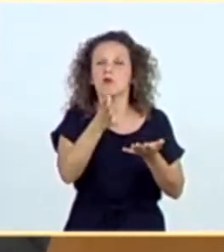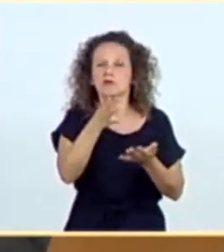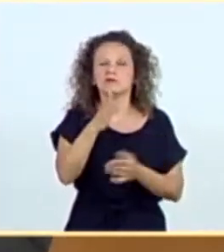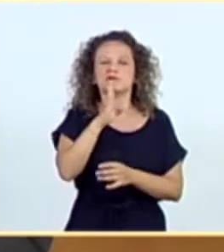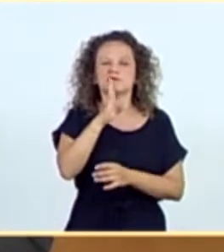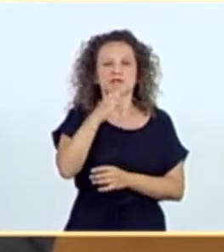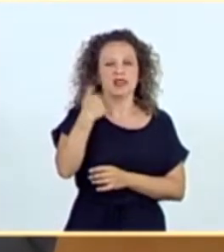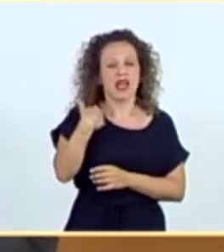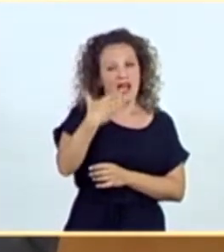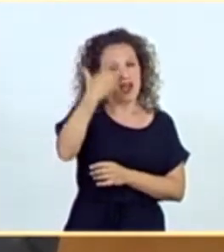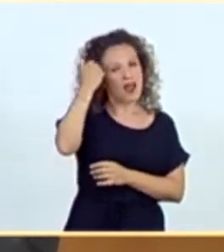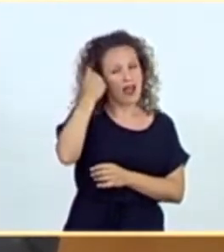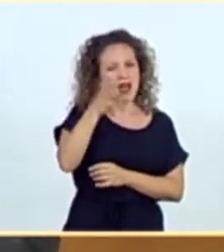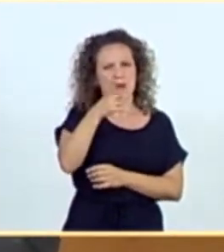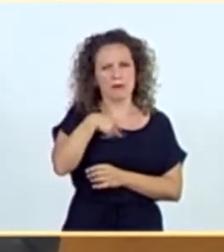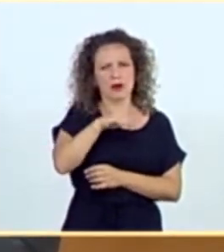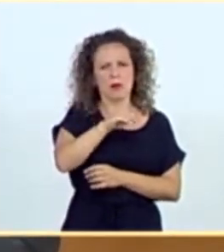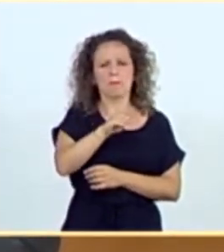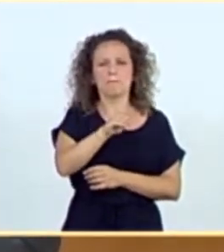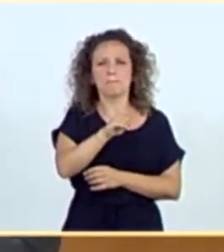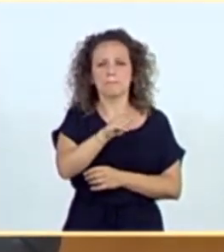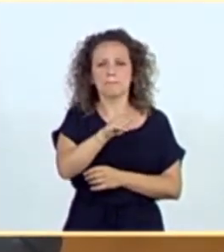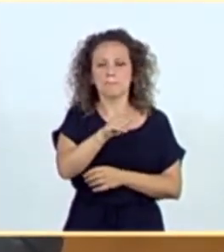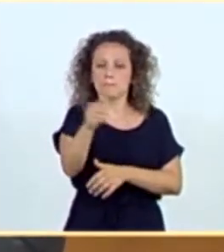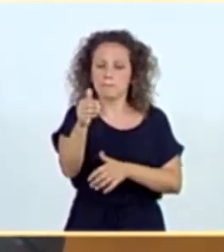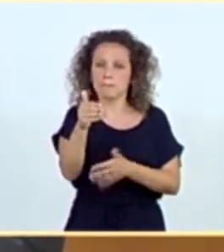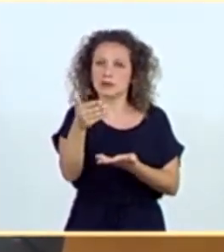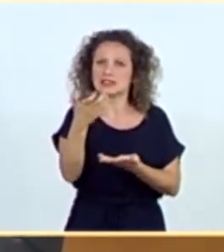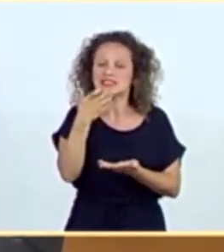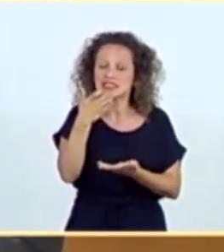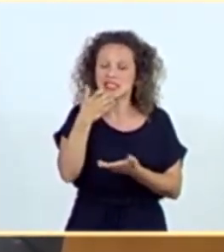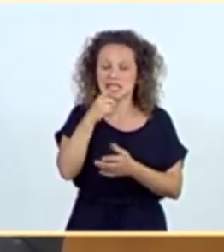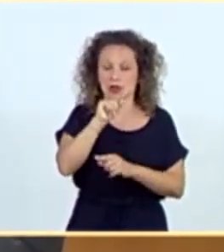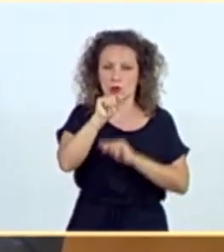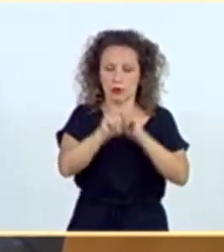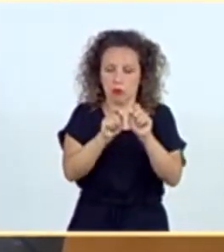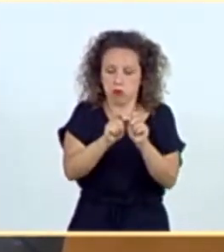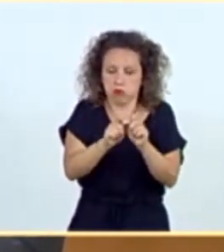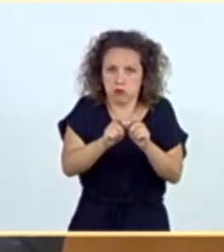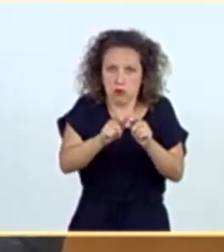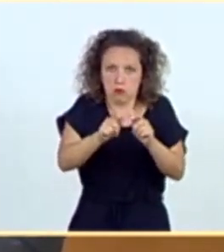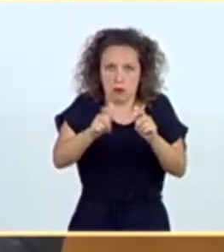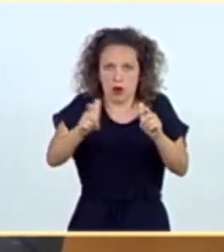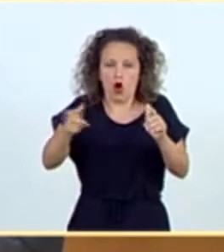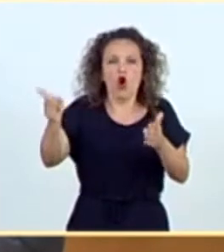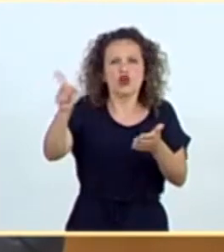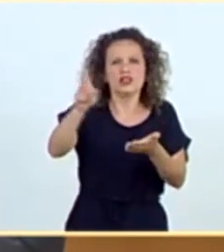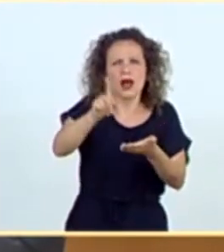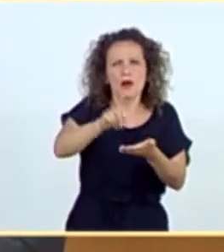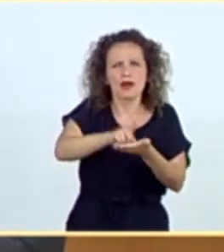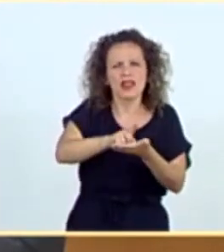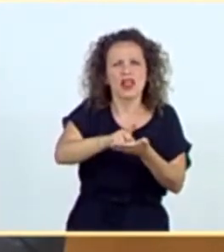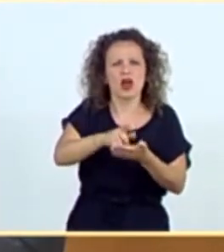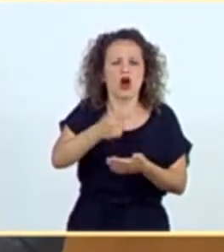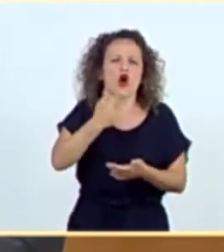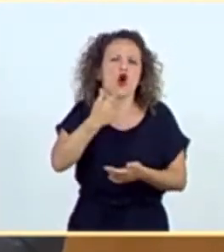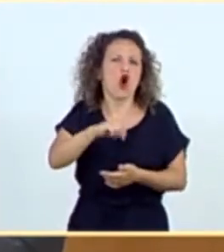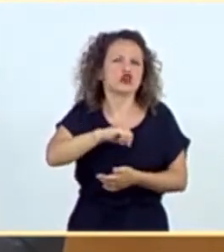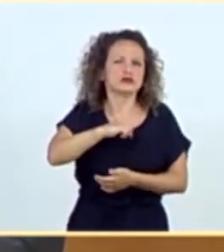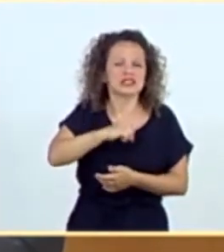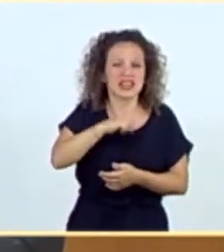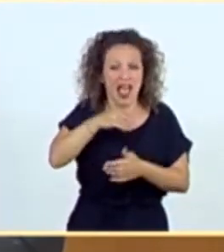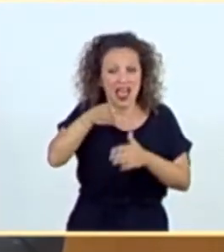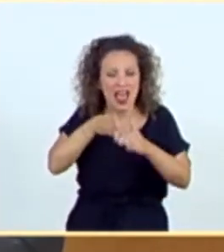Iglesias. ¿Qué prioridad va a establecer en caso de rebrote la priorización de entrada de enfermos en los hospitales? ¿Va a